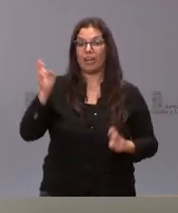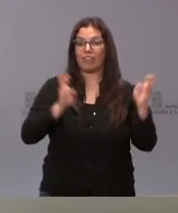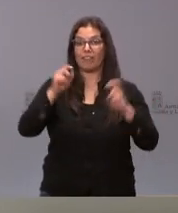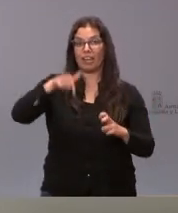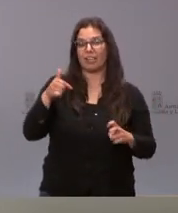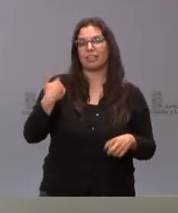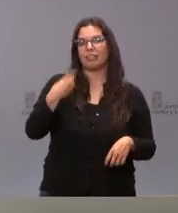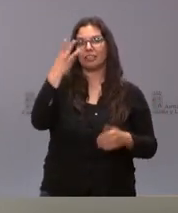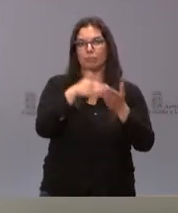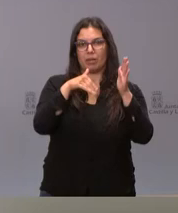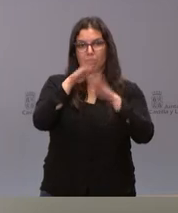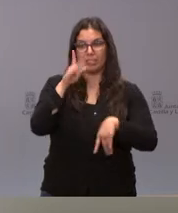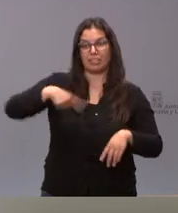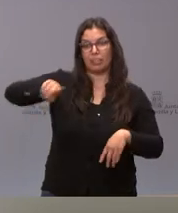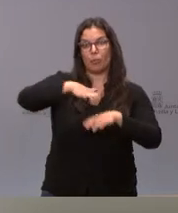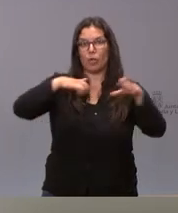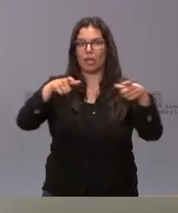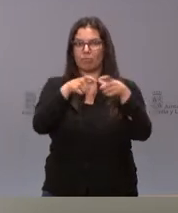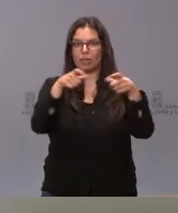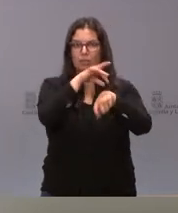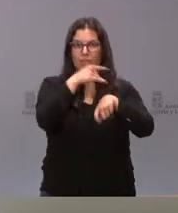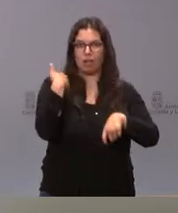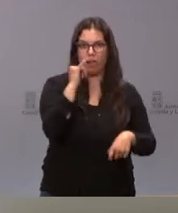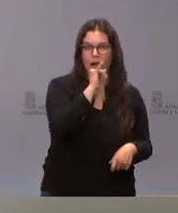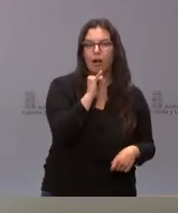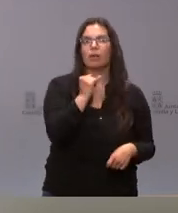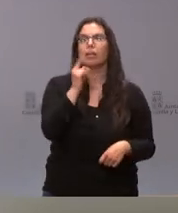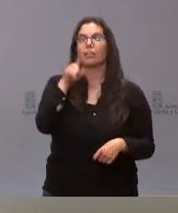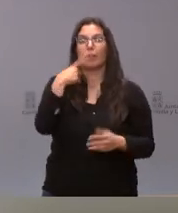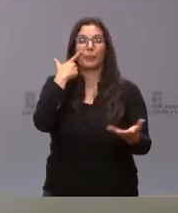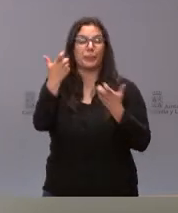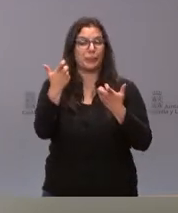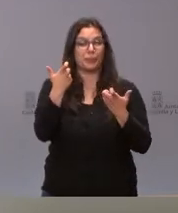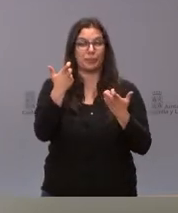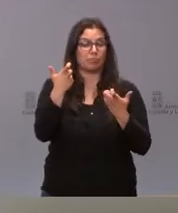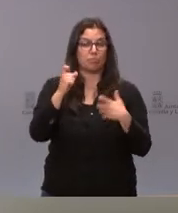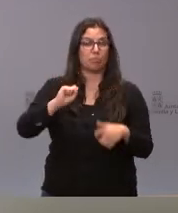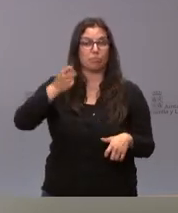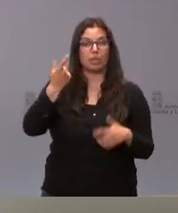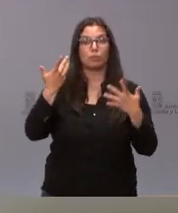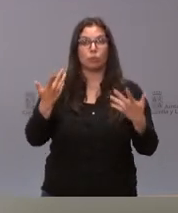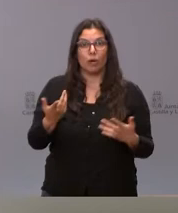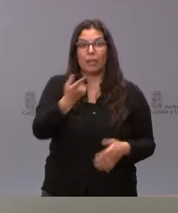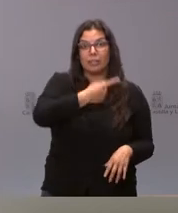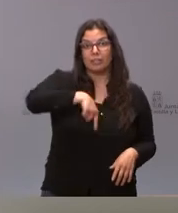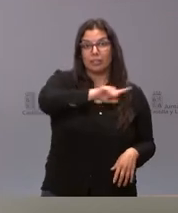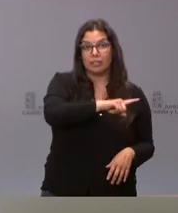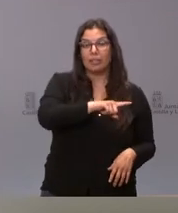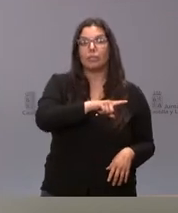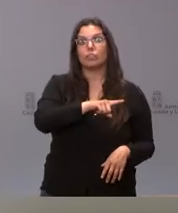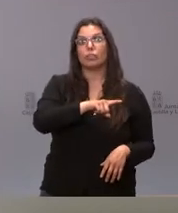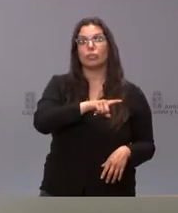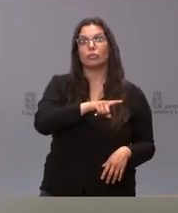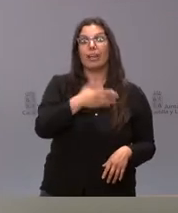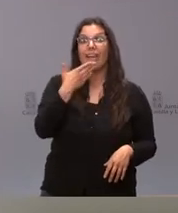la mayor parte de ellos con su tarjeta sanitaria y el dato verdaderamente relevante es que más de un tercio de ellos son alumnos en